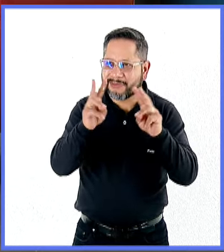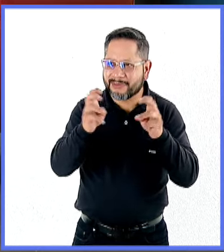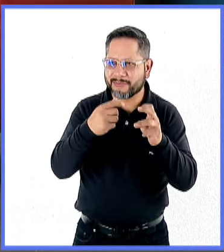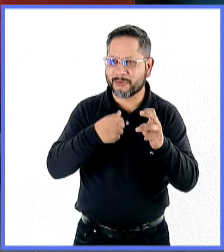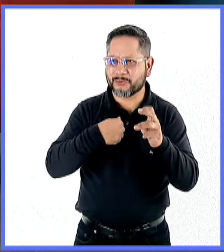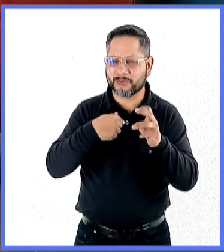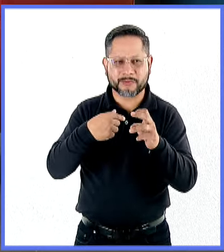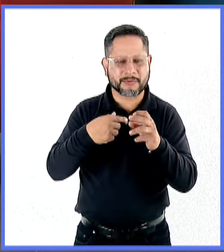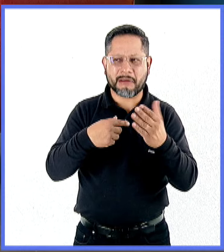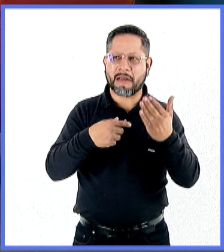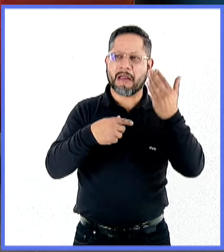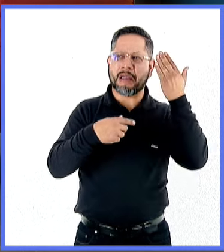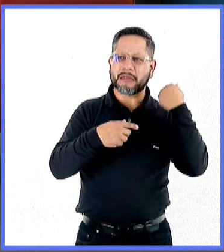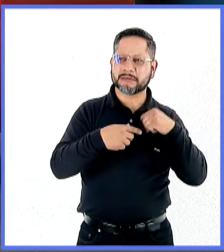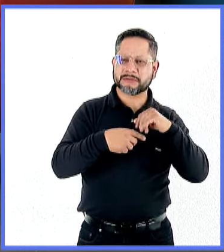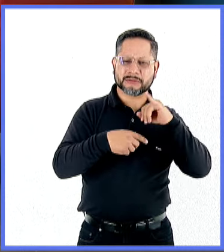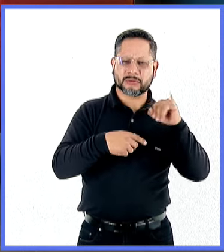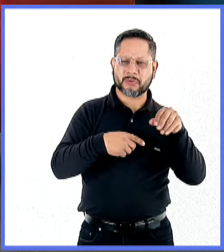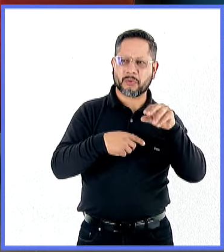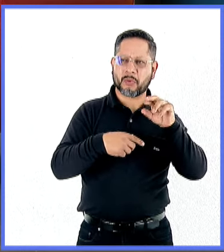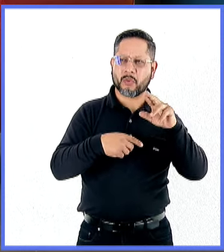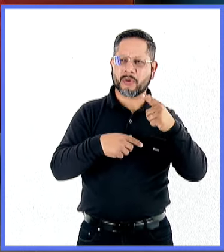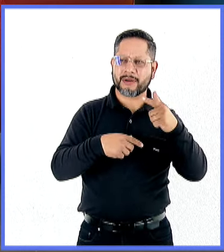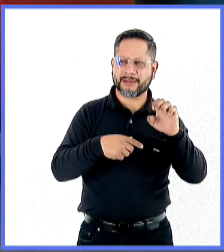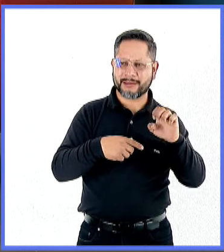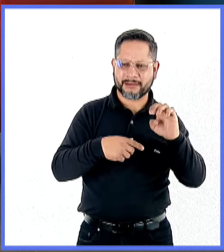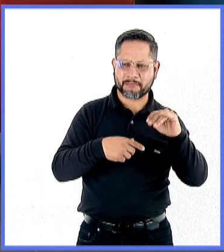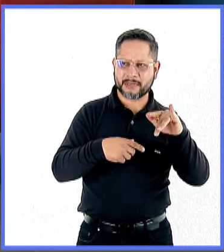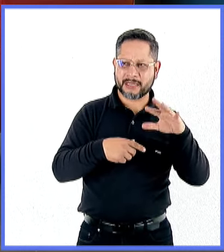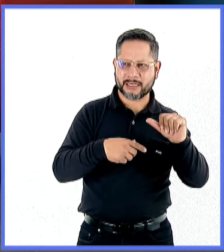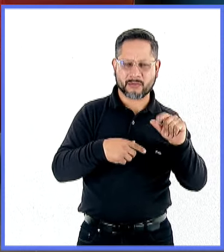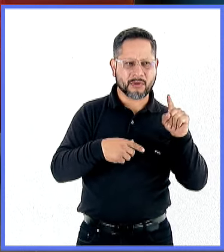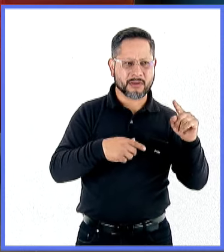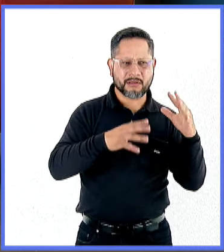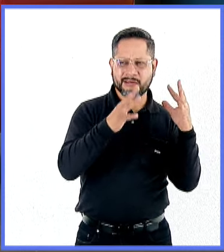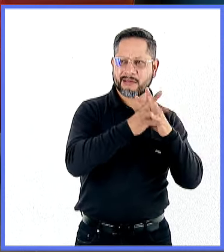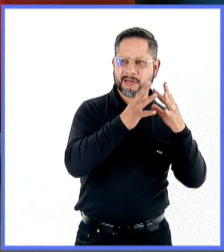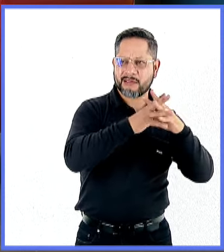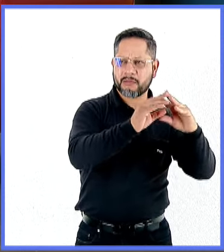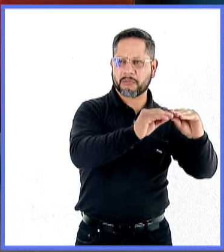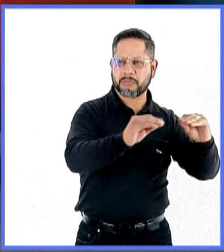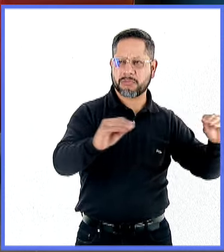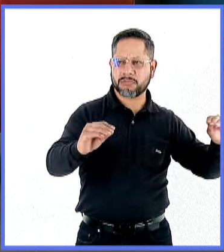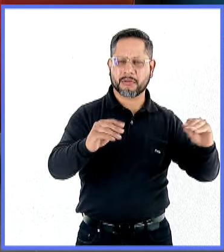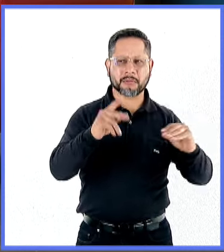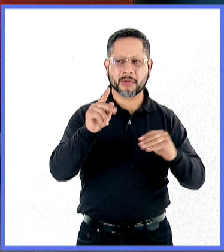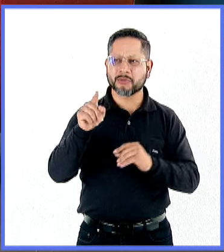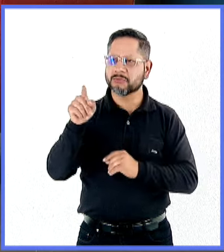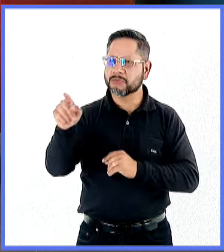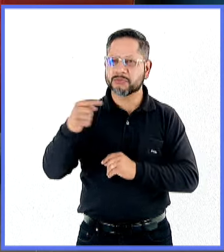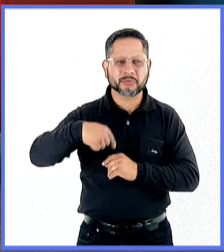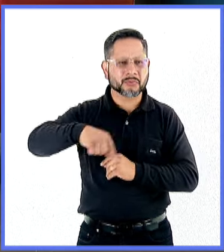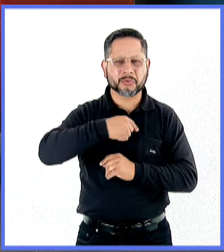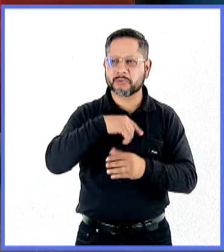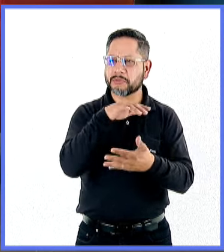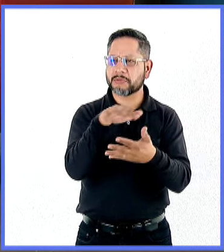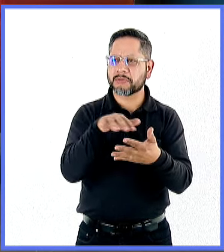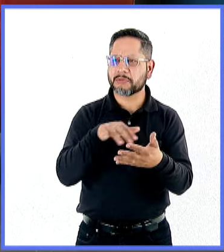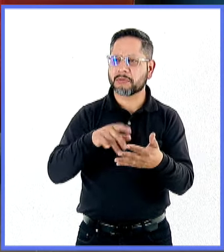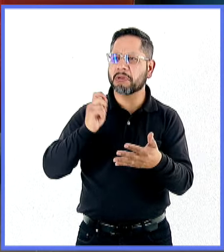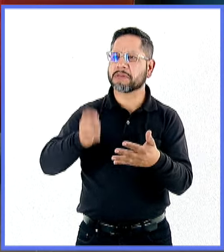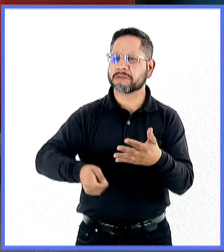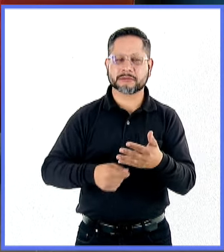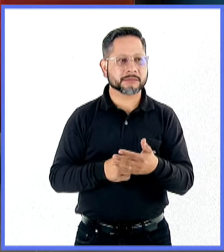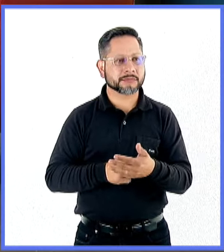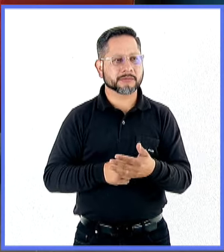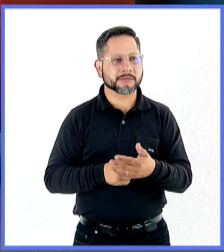parte que nos quedó a deber, José Emilio Pacheco, de las batallas en el desierto. Digo, perdóname, ustedes tienen que oír muchas burradas, que decimos los electores. Y se